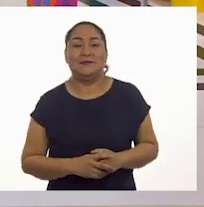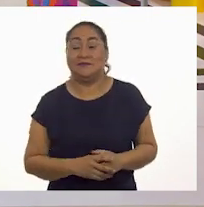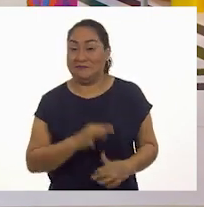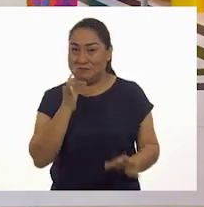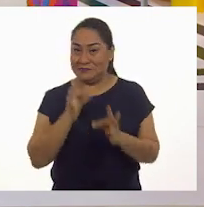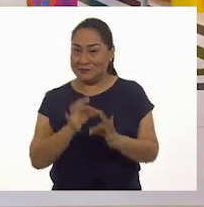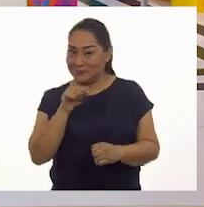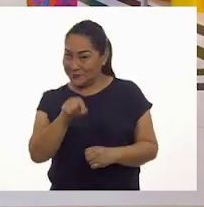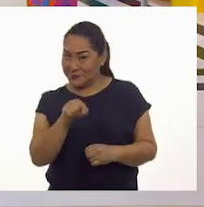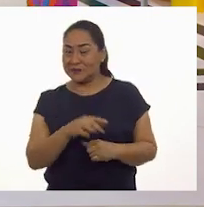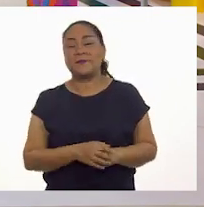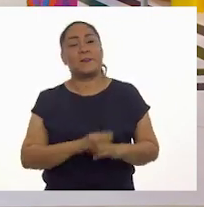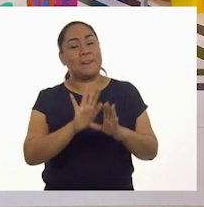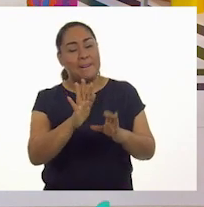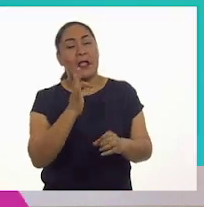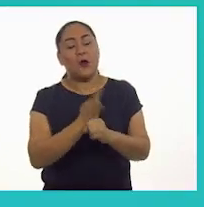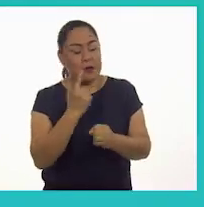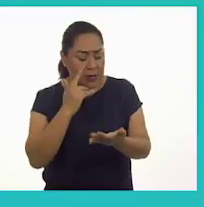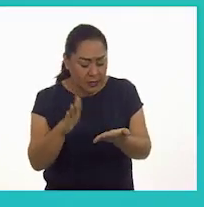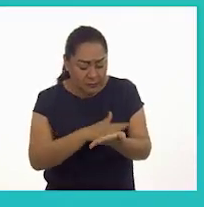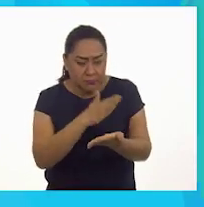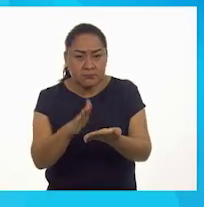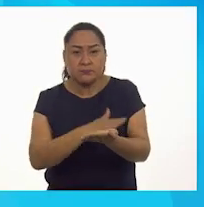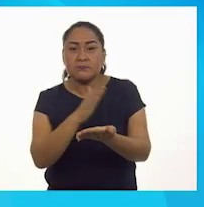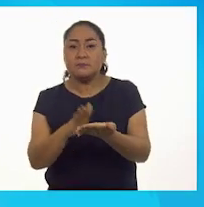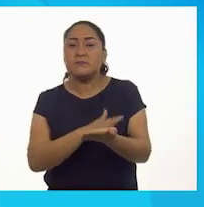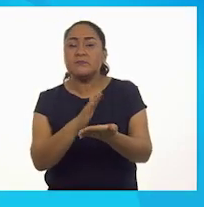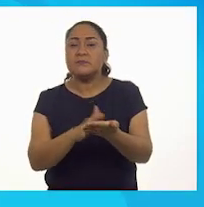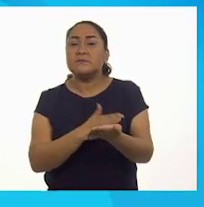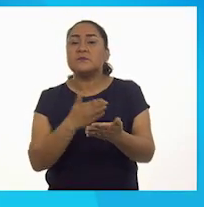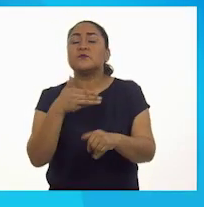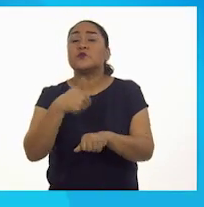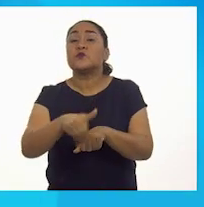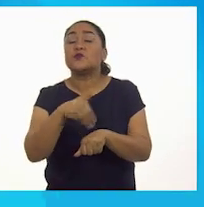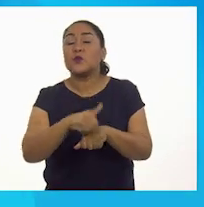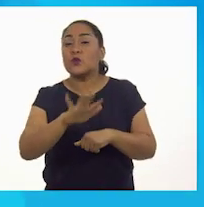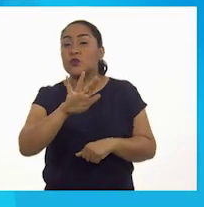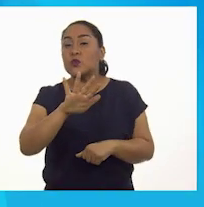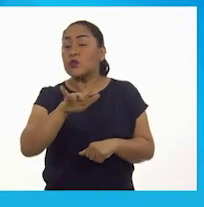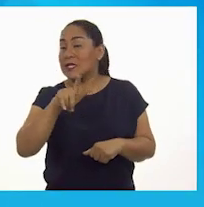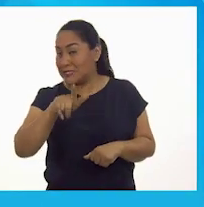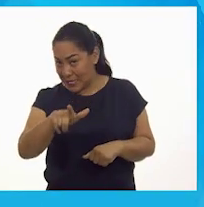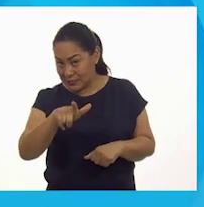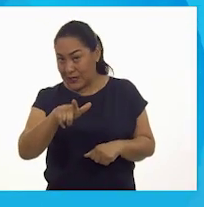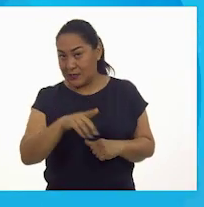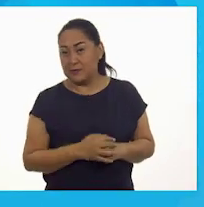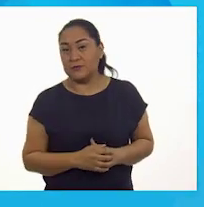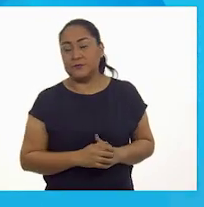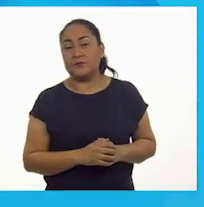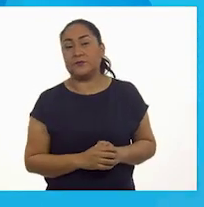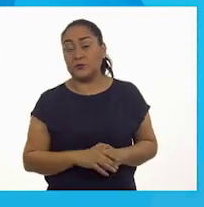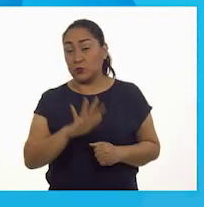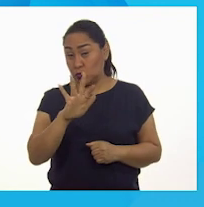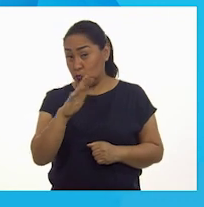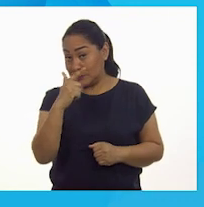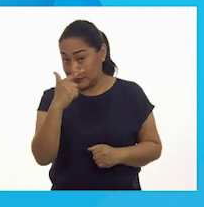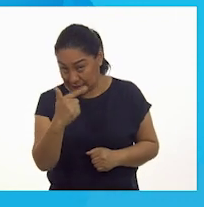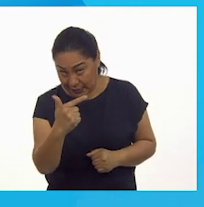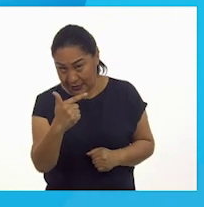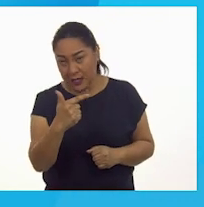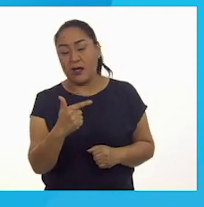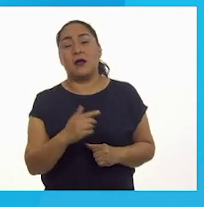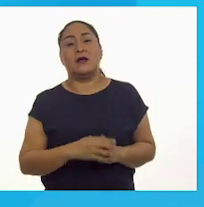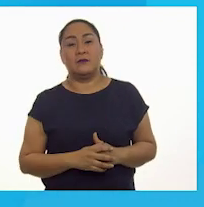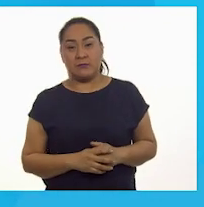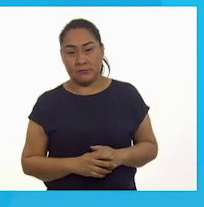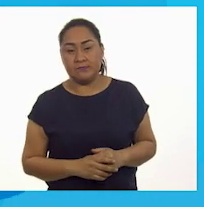Aquí está, maestra. Bien, vamos a abrir nuestro libro en la página 57. ¿Qué podemos observar?